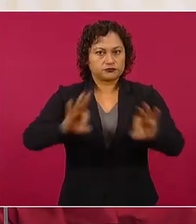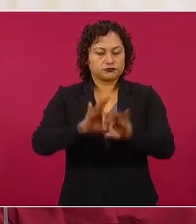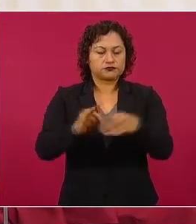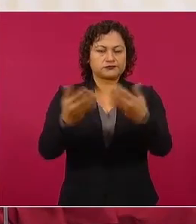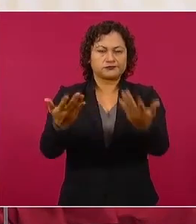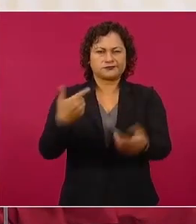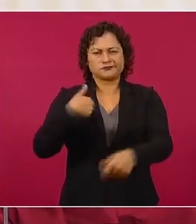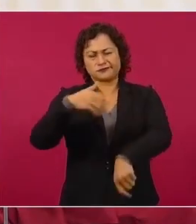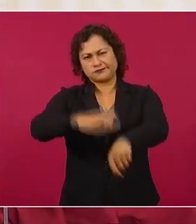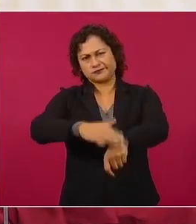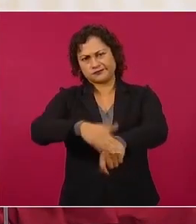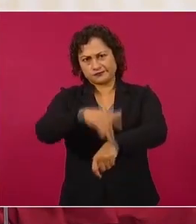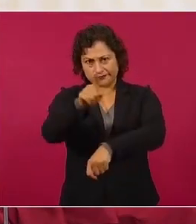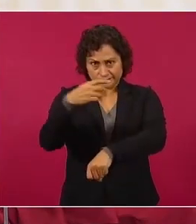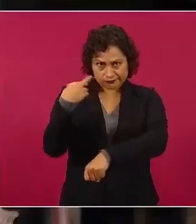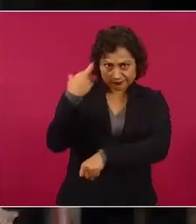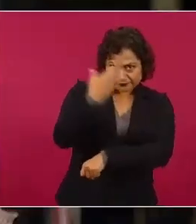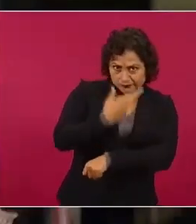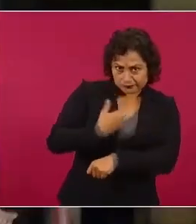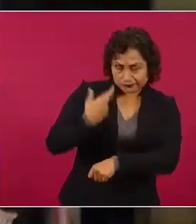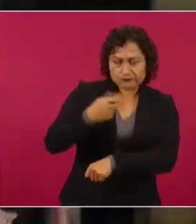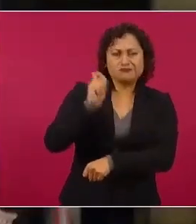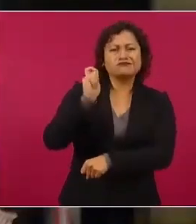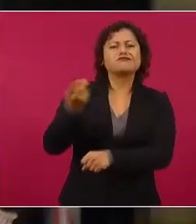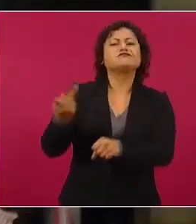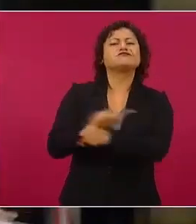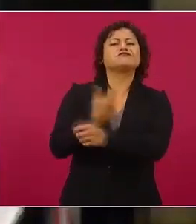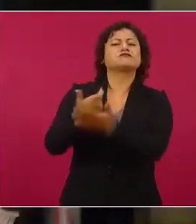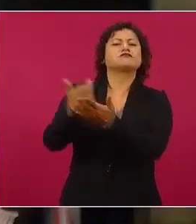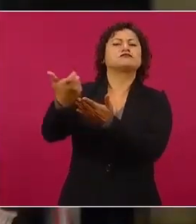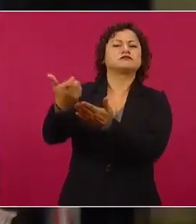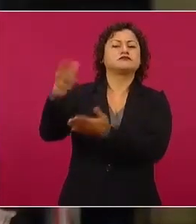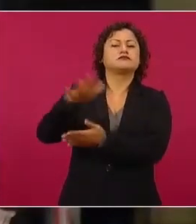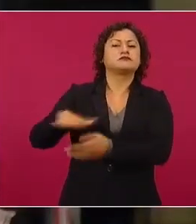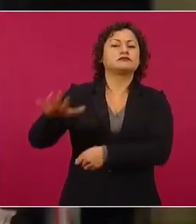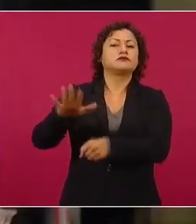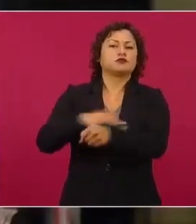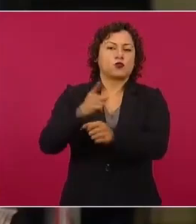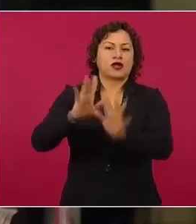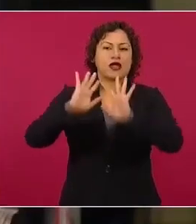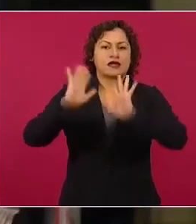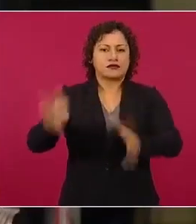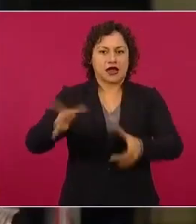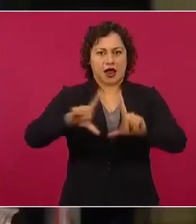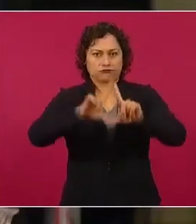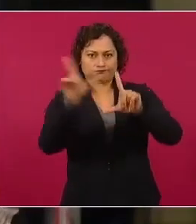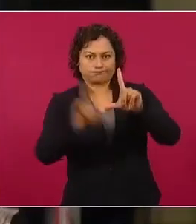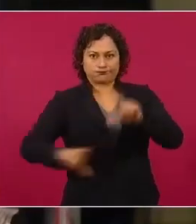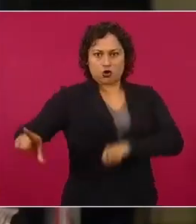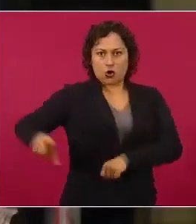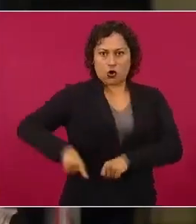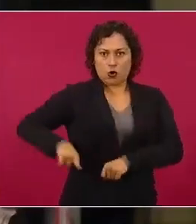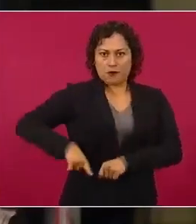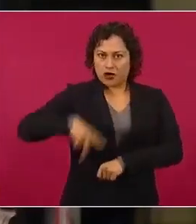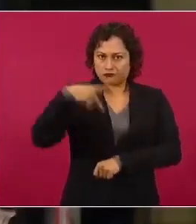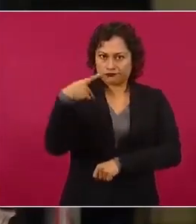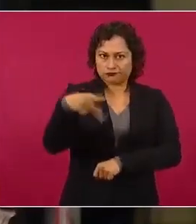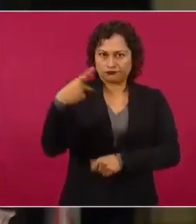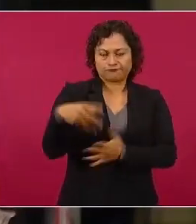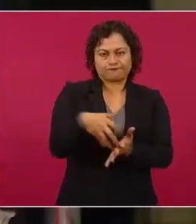austeridad republicana que ya se ha implementado en toda la administración federal, pues se haga,